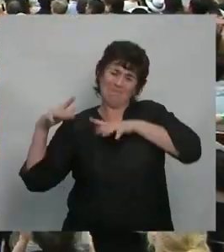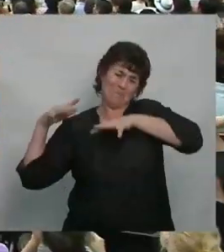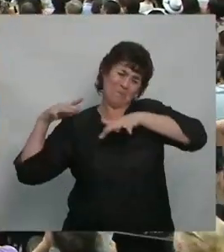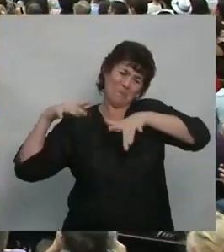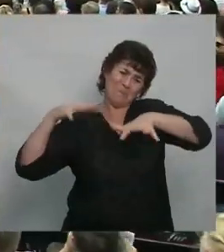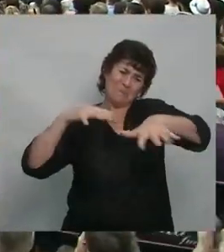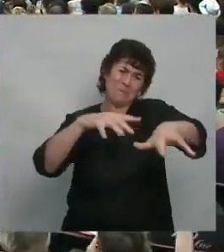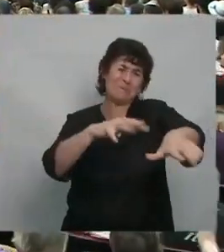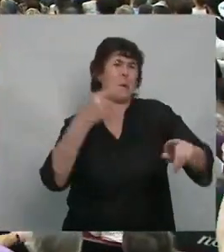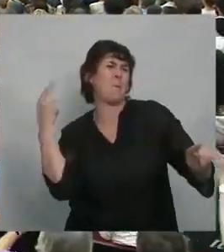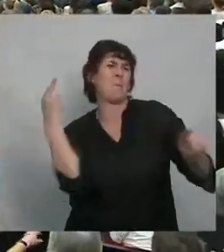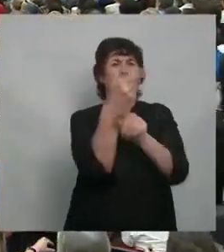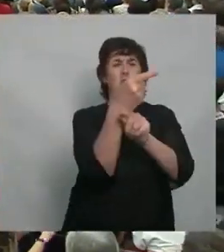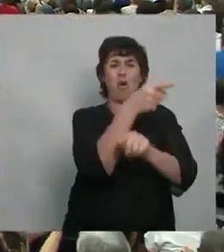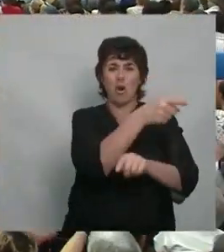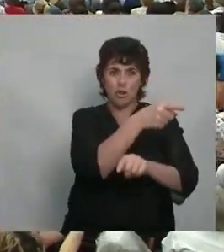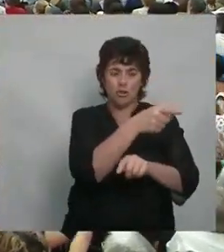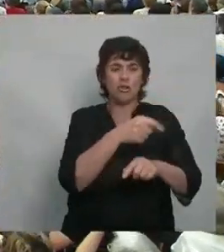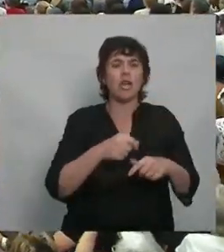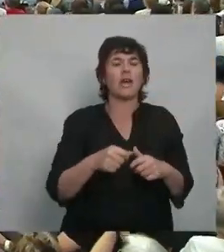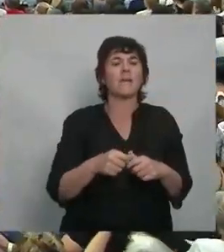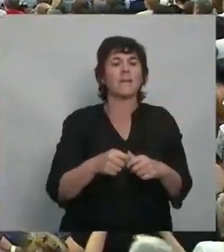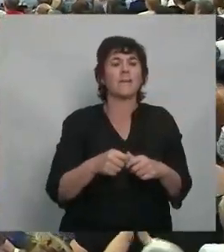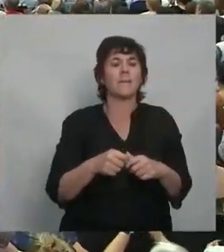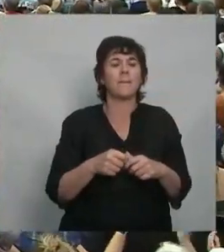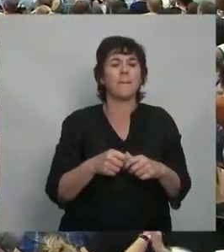calle para repudiar eso. Y realmente...